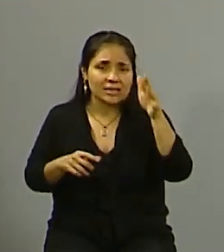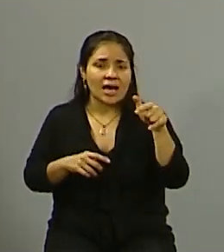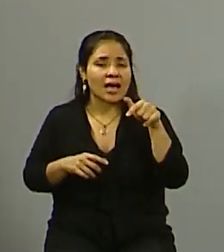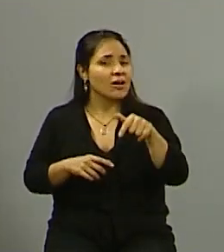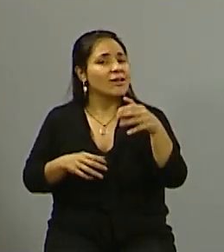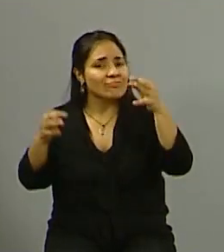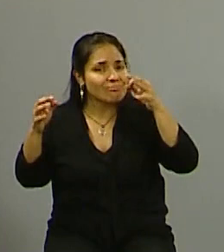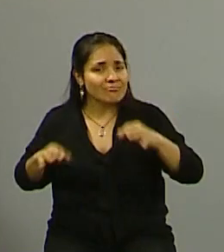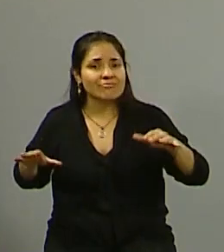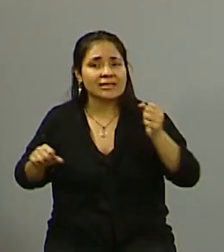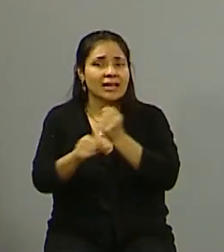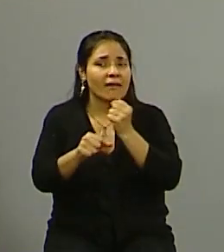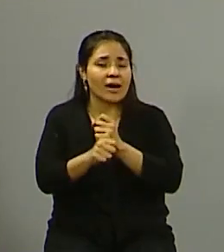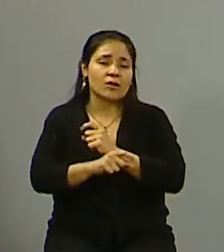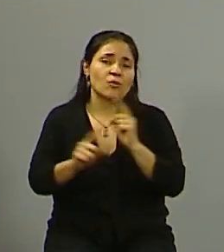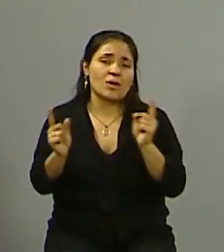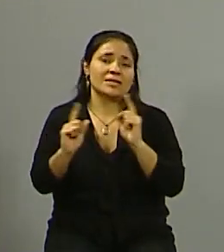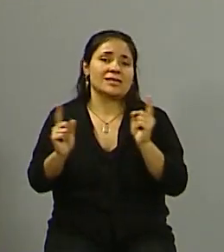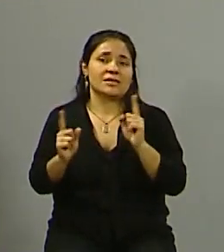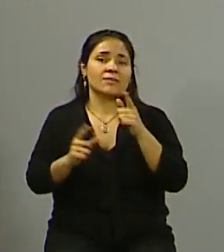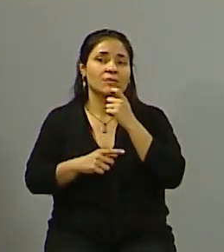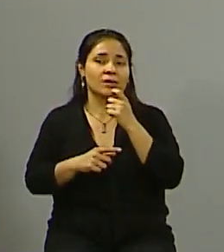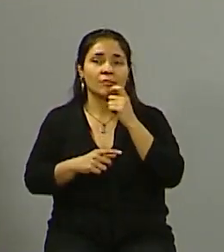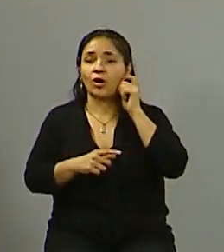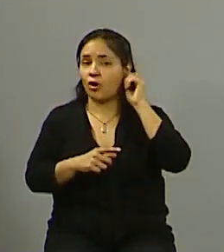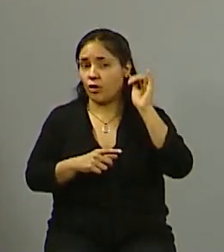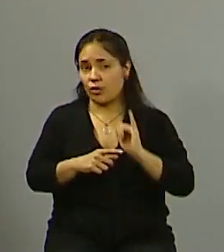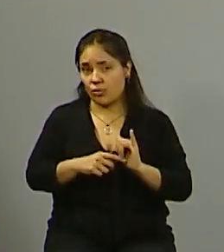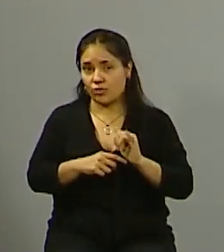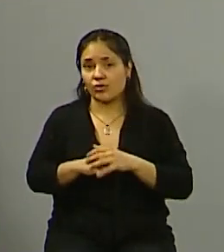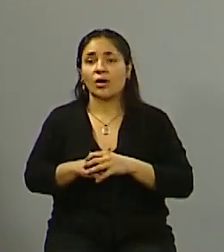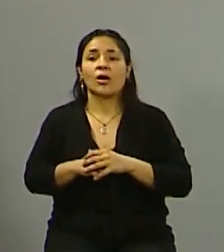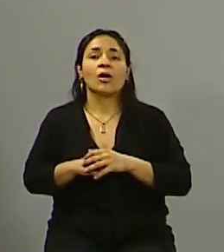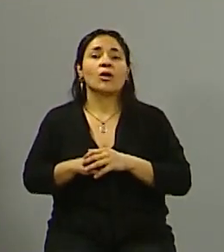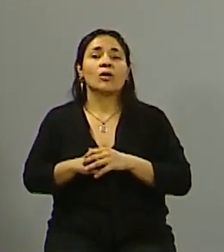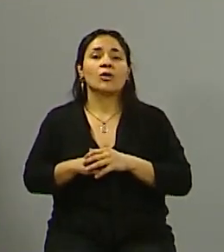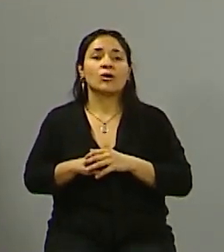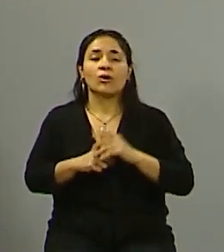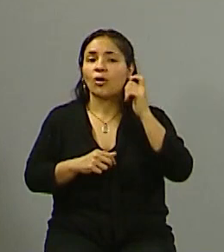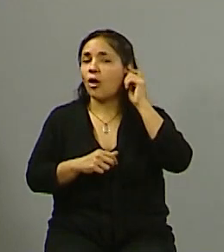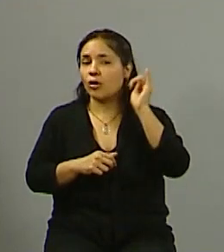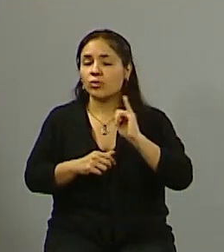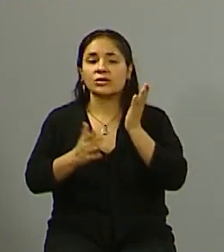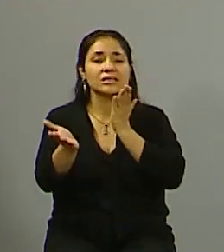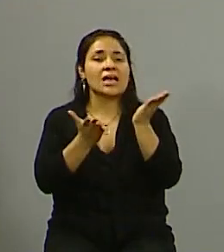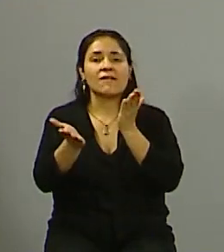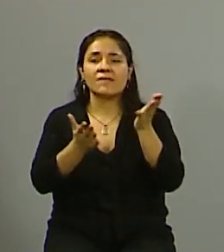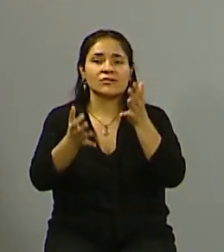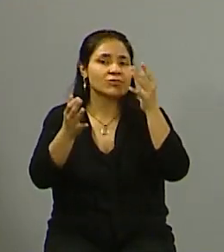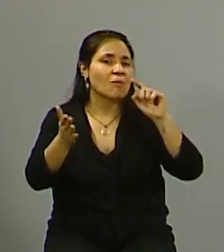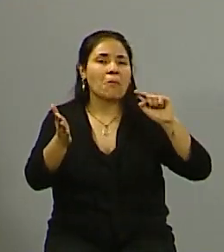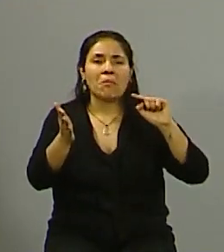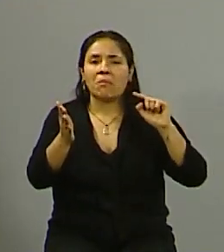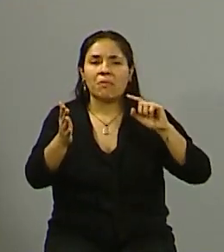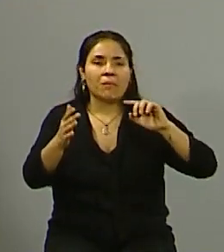tan eficiente como es, por ejemplo, el Estado de Guadalcruz. Guadalcruz tiene estándares de prestación de servicios que es número uno en